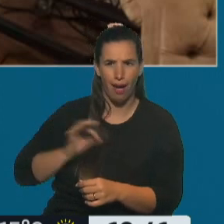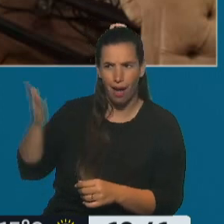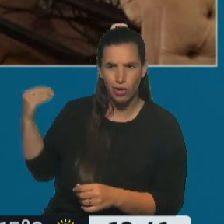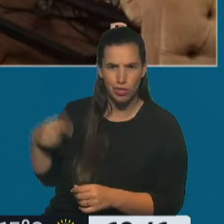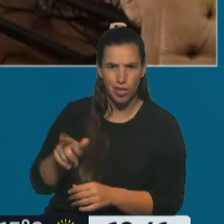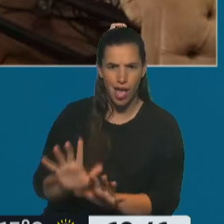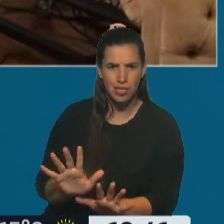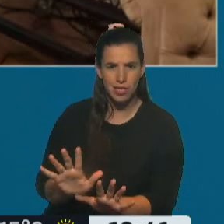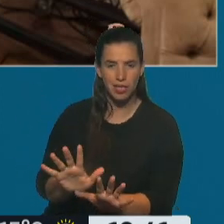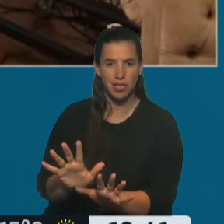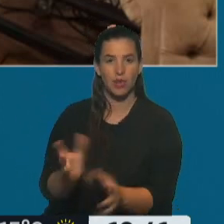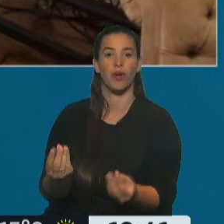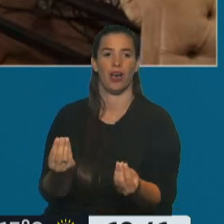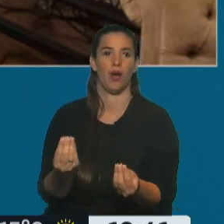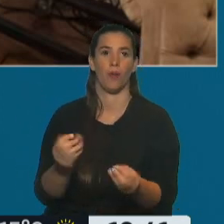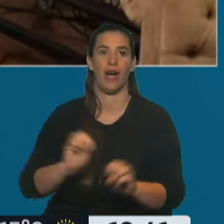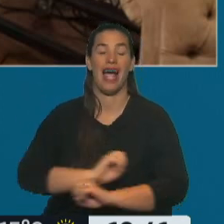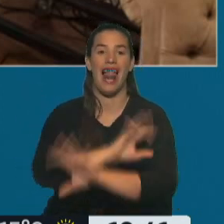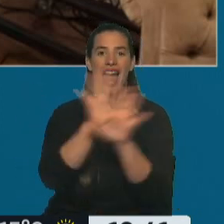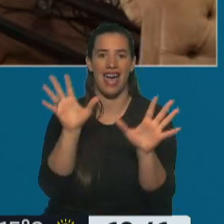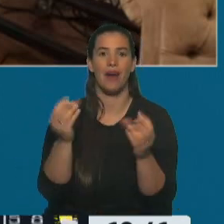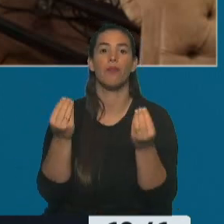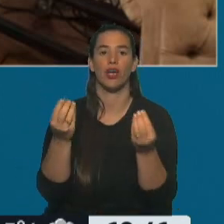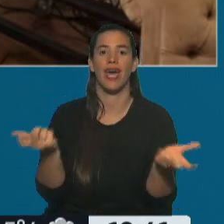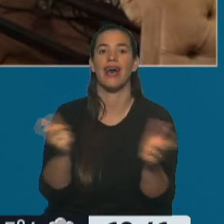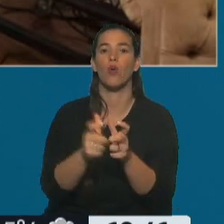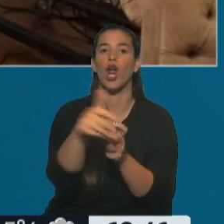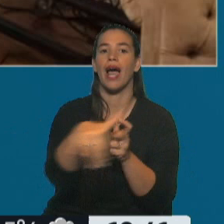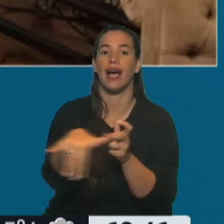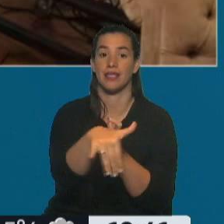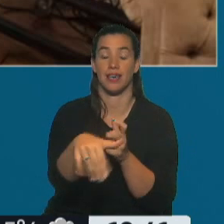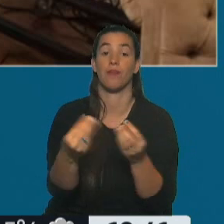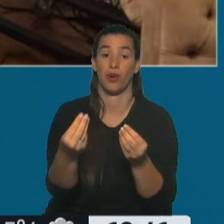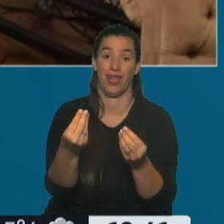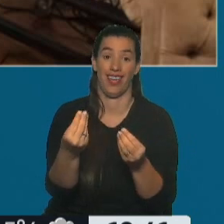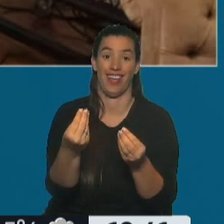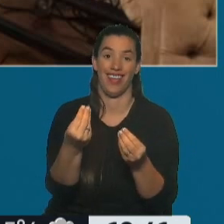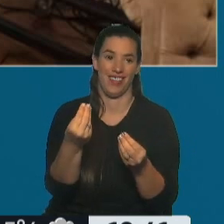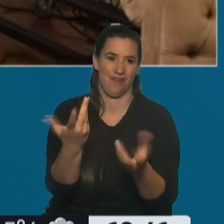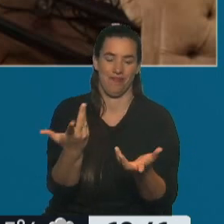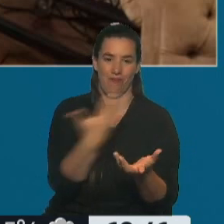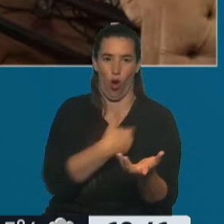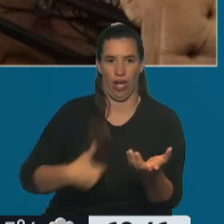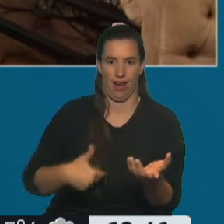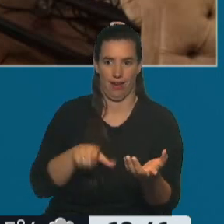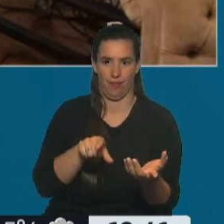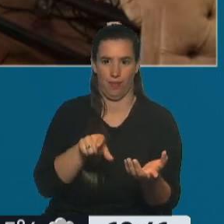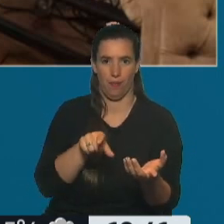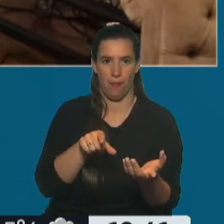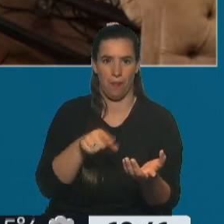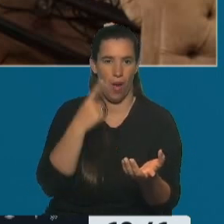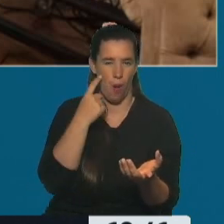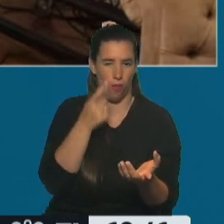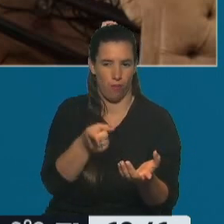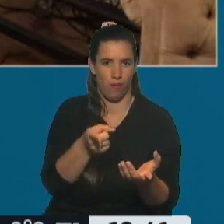Bueno, para este tipo de prácticas que temen los organismos de derechos humanos se puedan llegar a implementar. Después hay todo un apartado